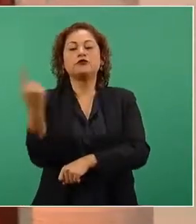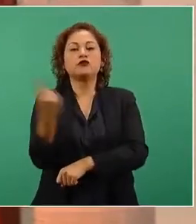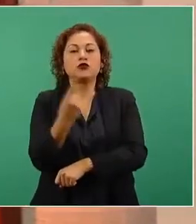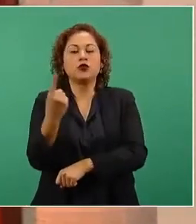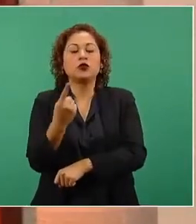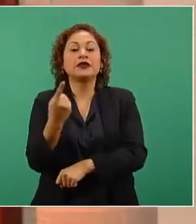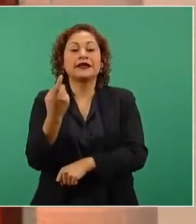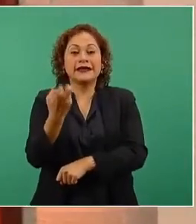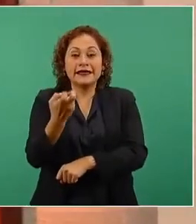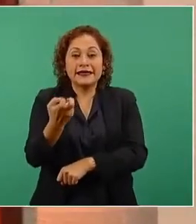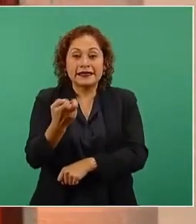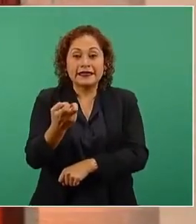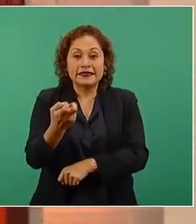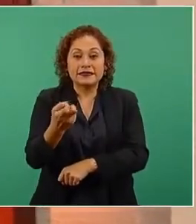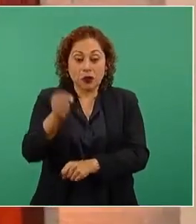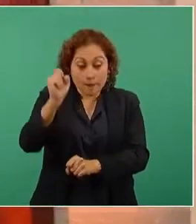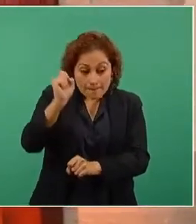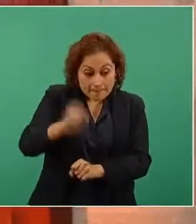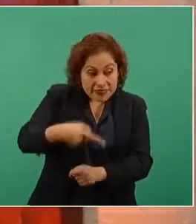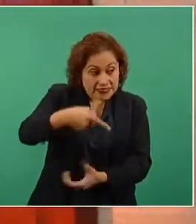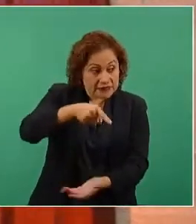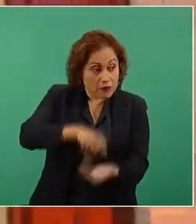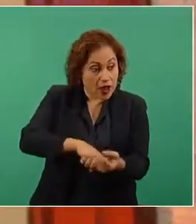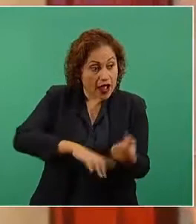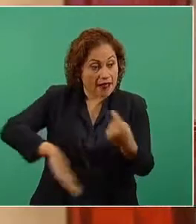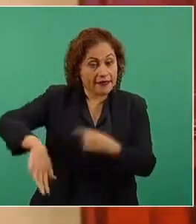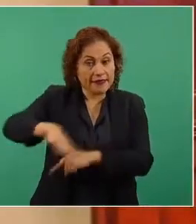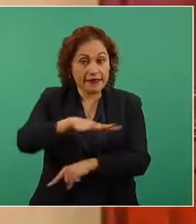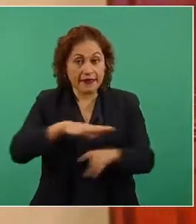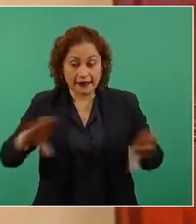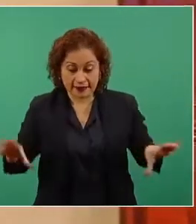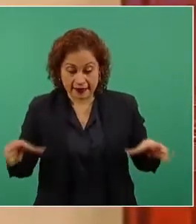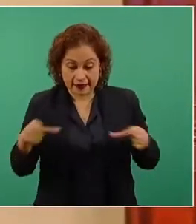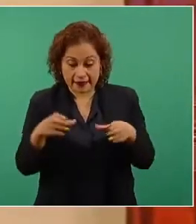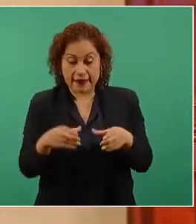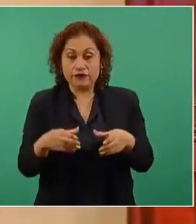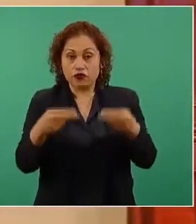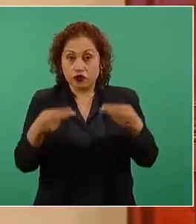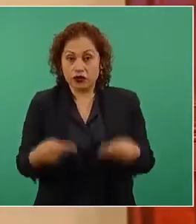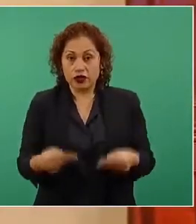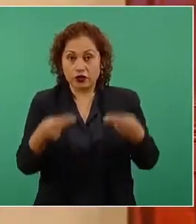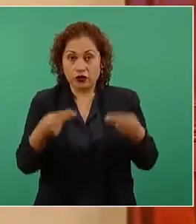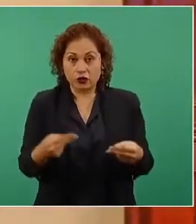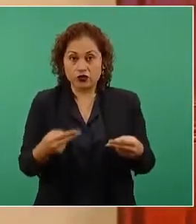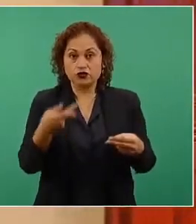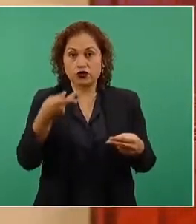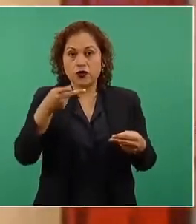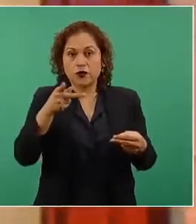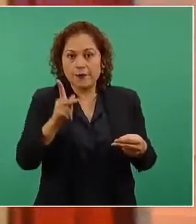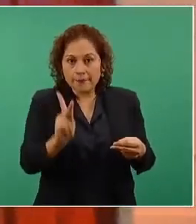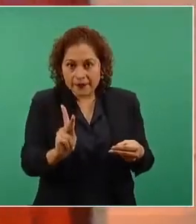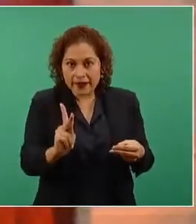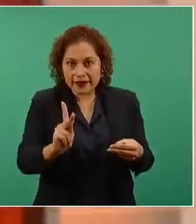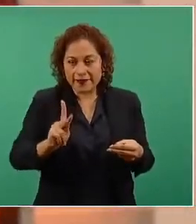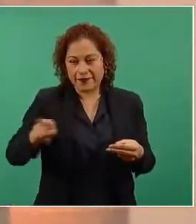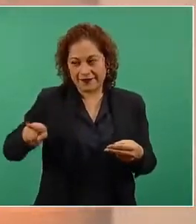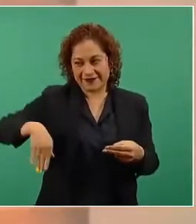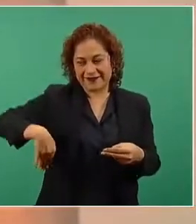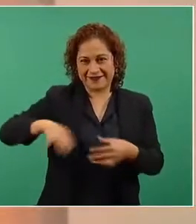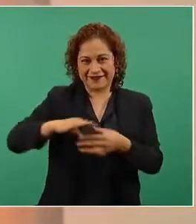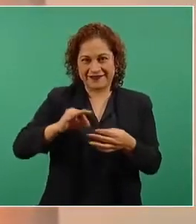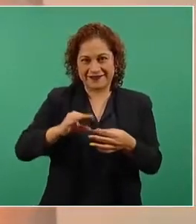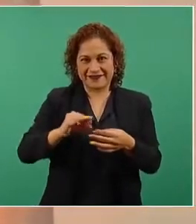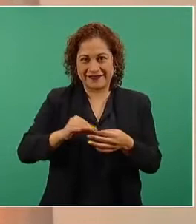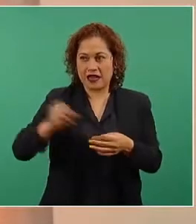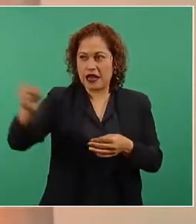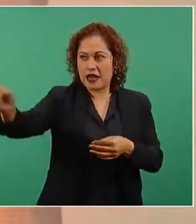autoconsumo, va integrando socios, pues realmente socios, como lo comentó el licenciado Bartlett, socios de